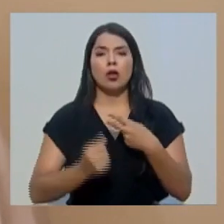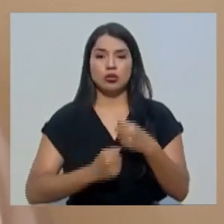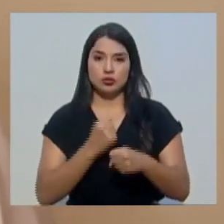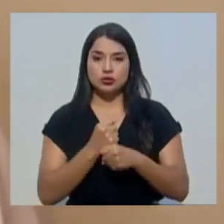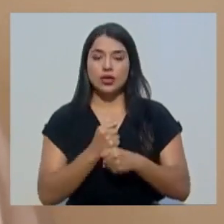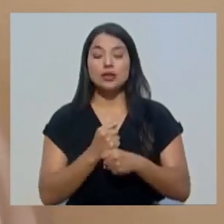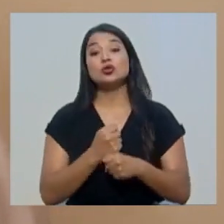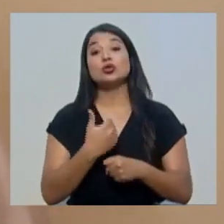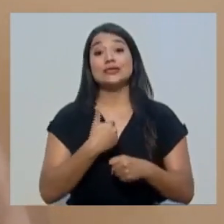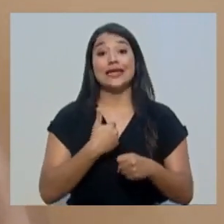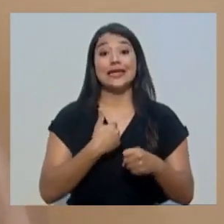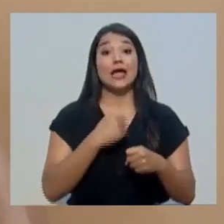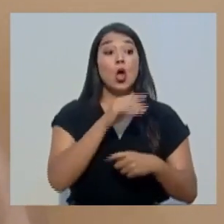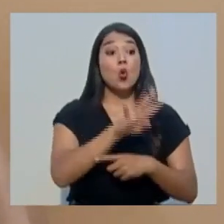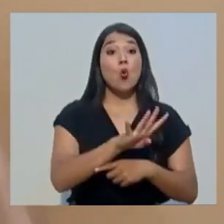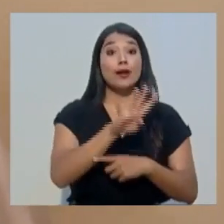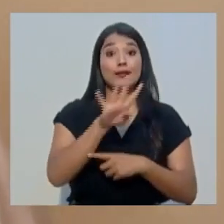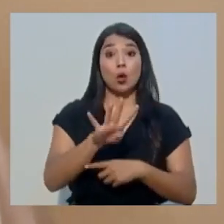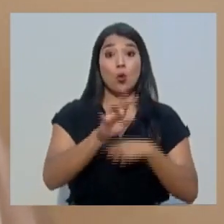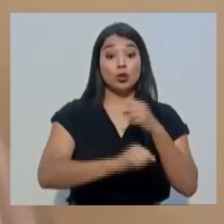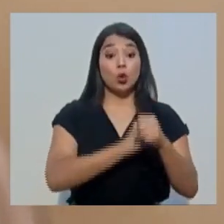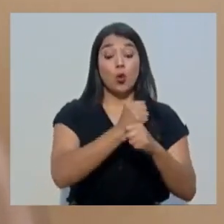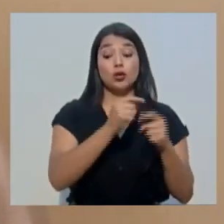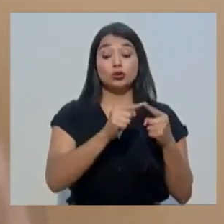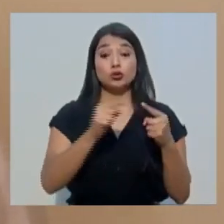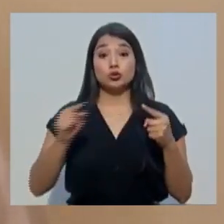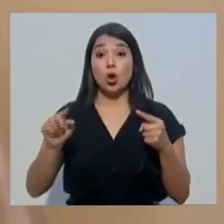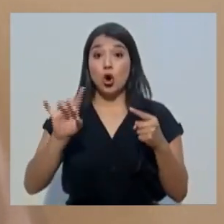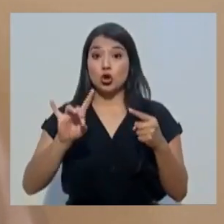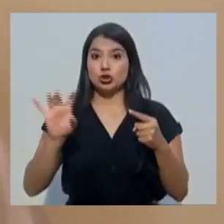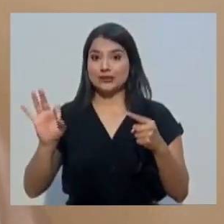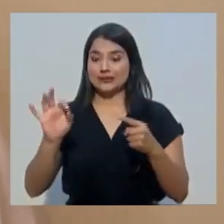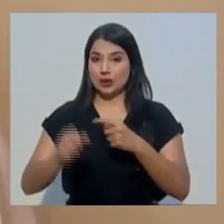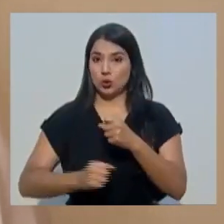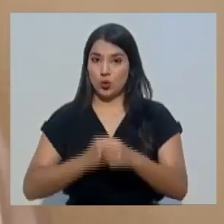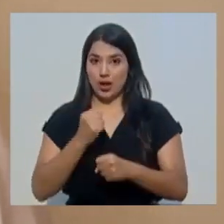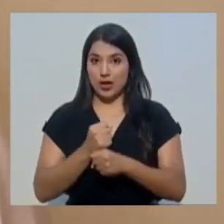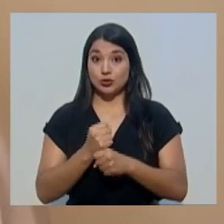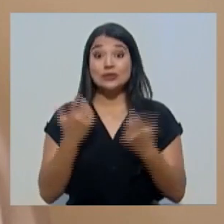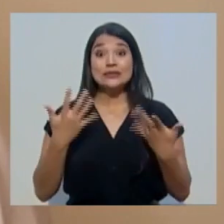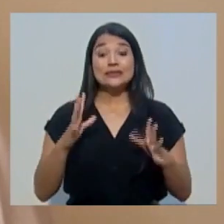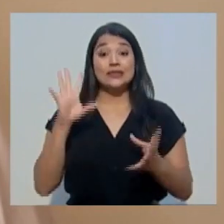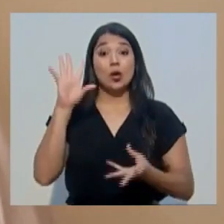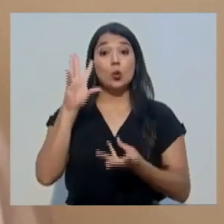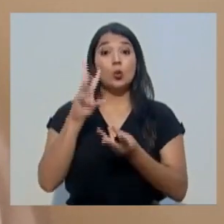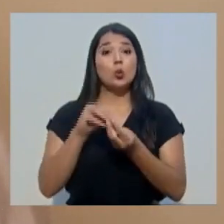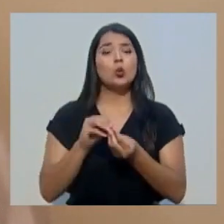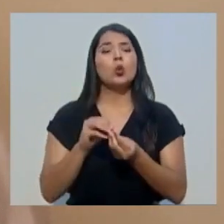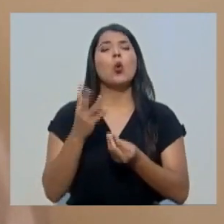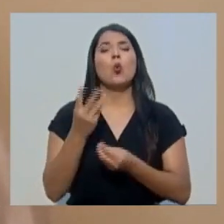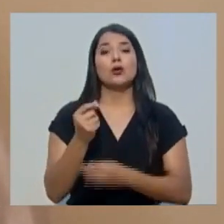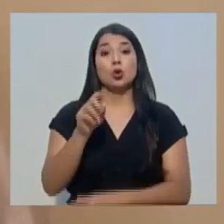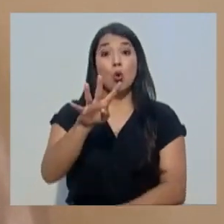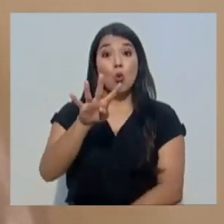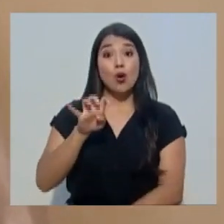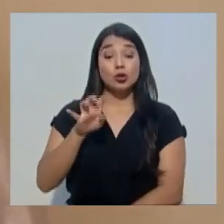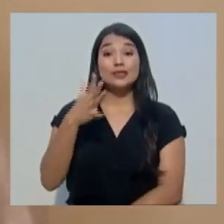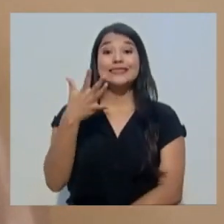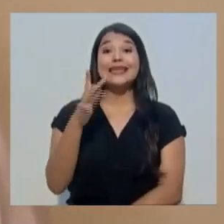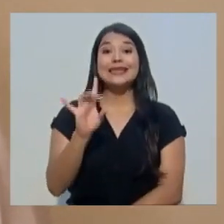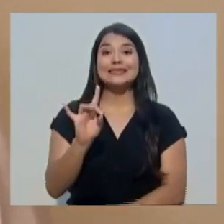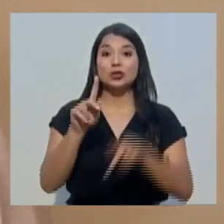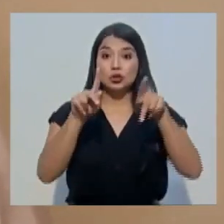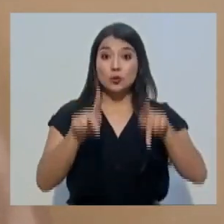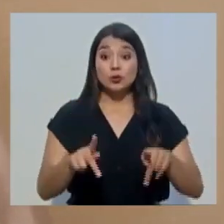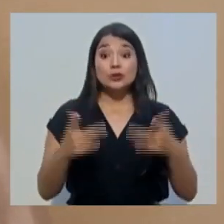con un rango de edad entre los 44 a los 89 años. En total se contabilizan 418